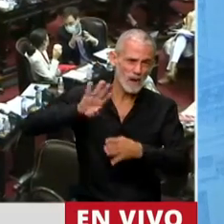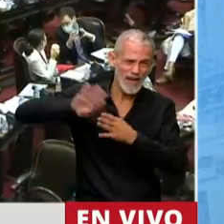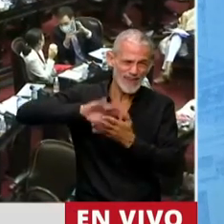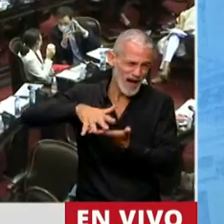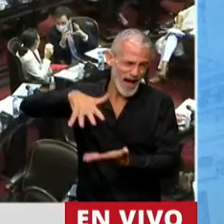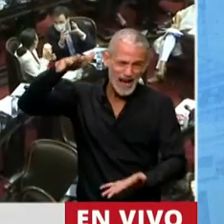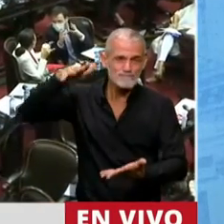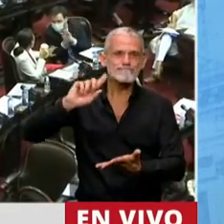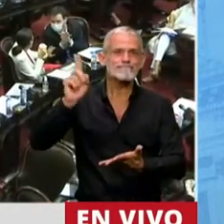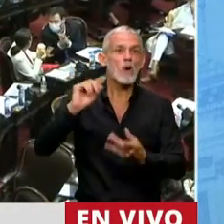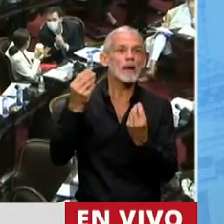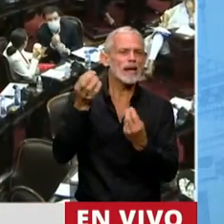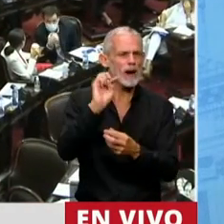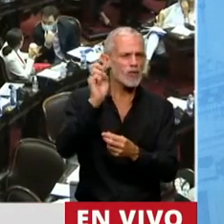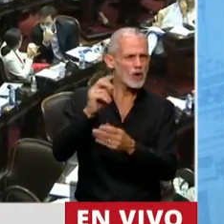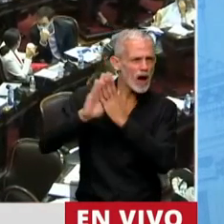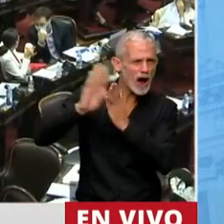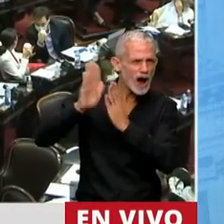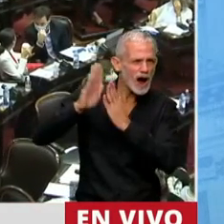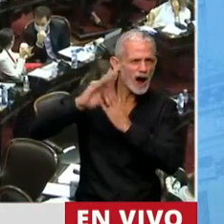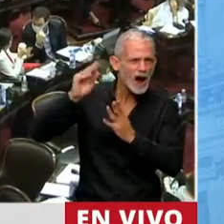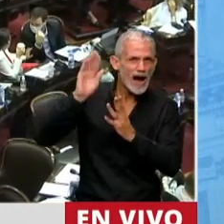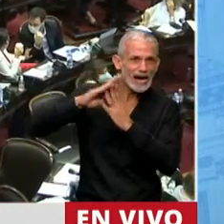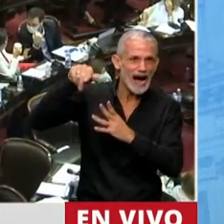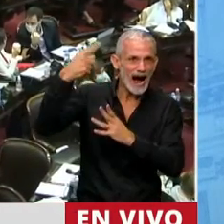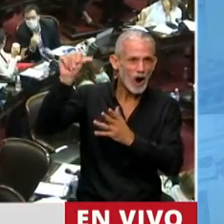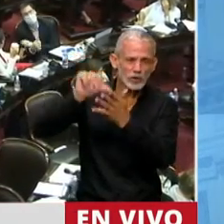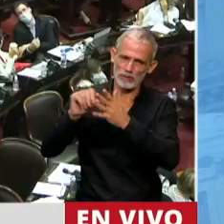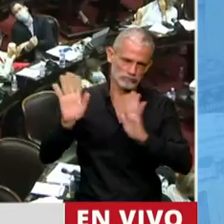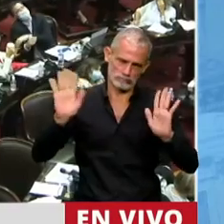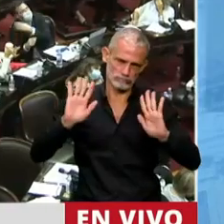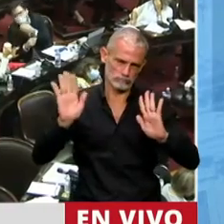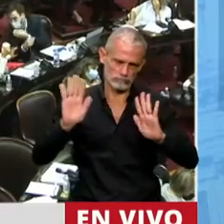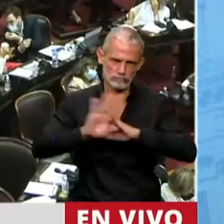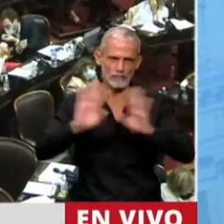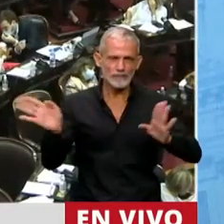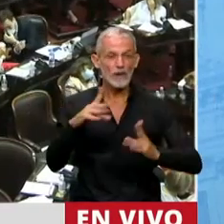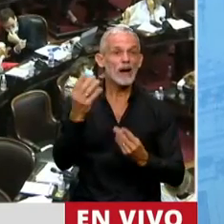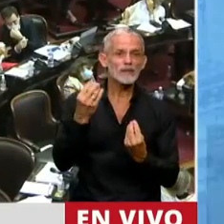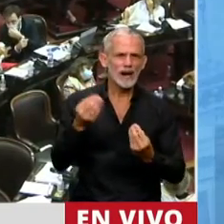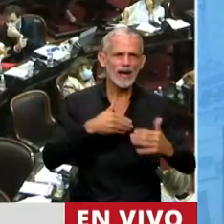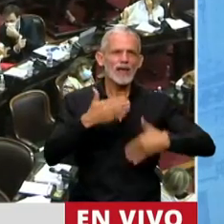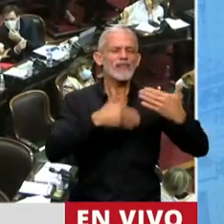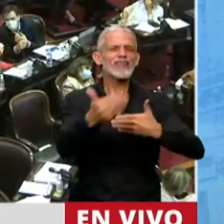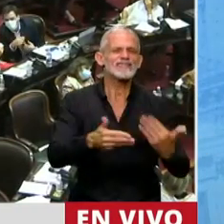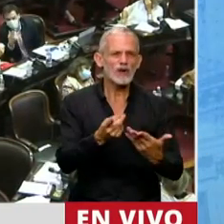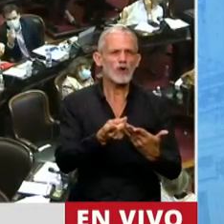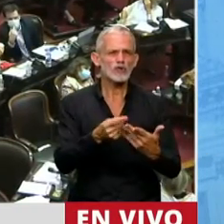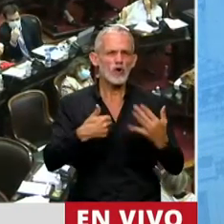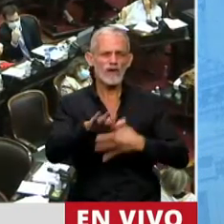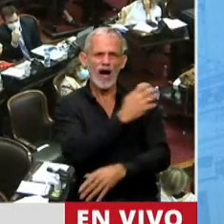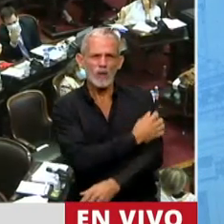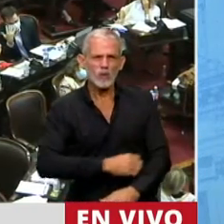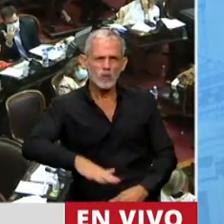sobreendeudamiento para fugar divisas. Venimos a decir nunca más al sobreendeudamiento que hipoteca el desarrollo, que condena a la miseria,